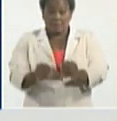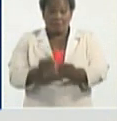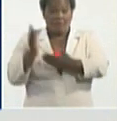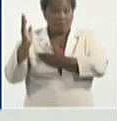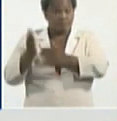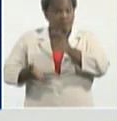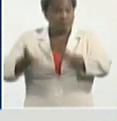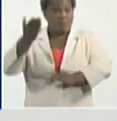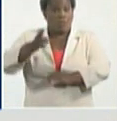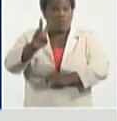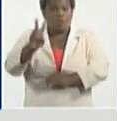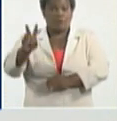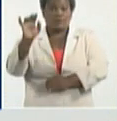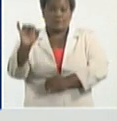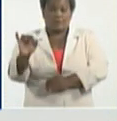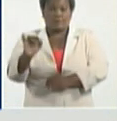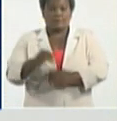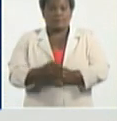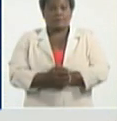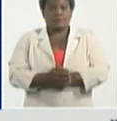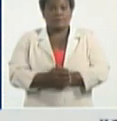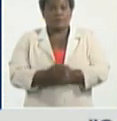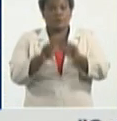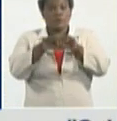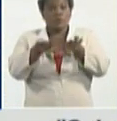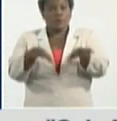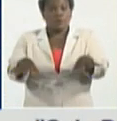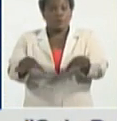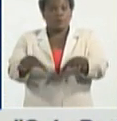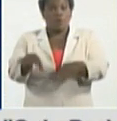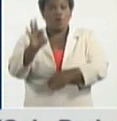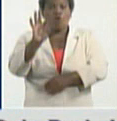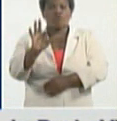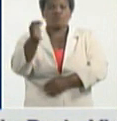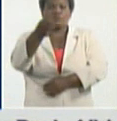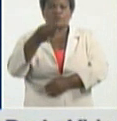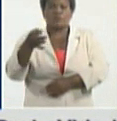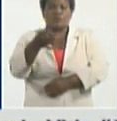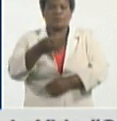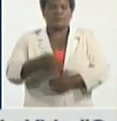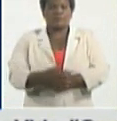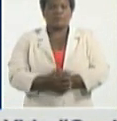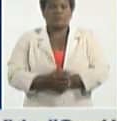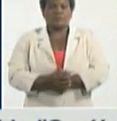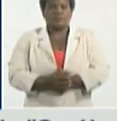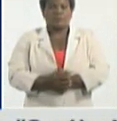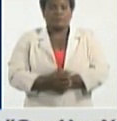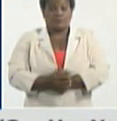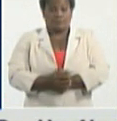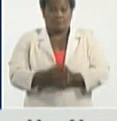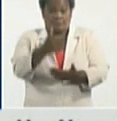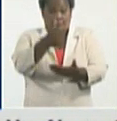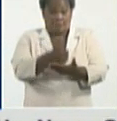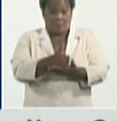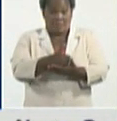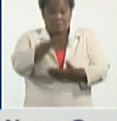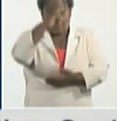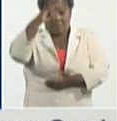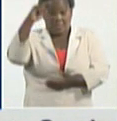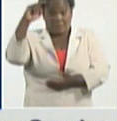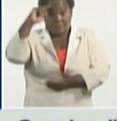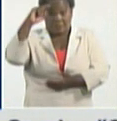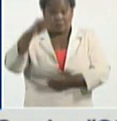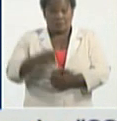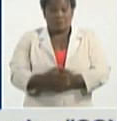226, además disperso en sus 8 municipios. El de Santi Espíritu con la cifra mayor,